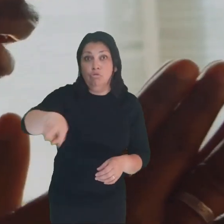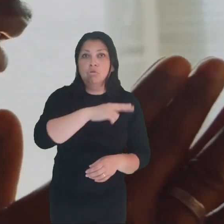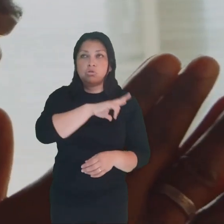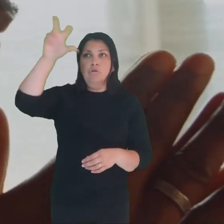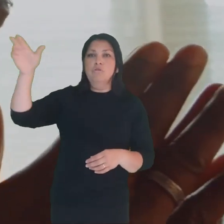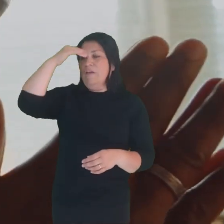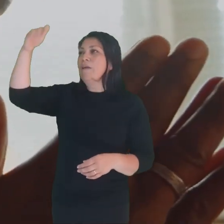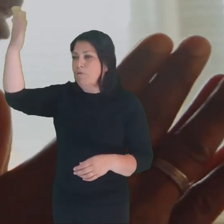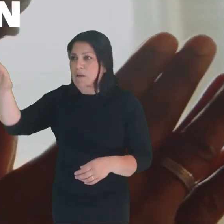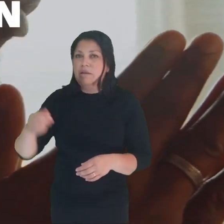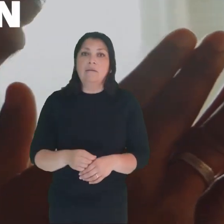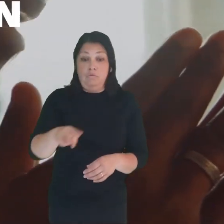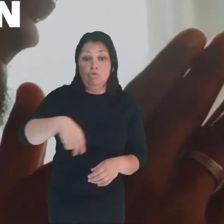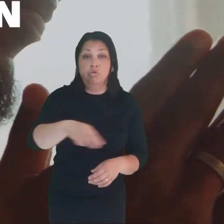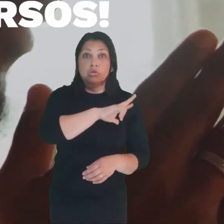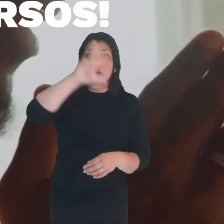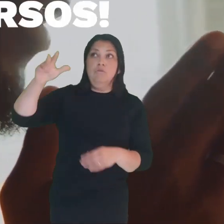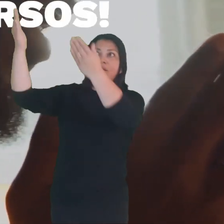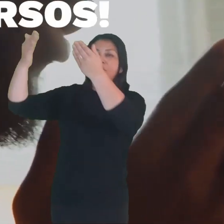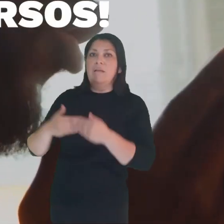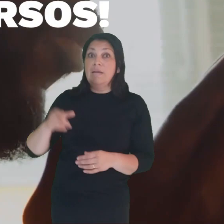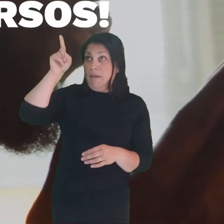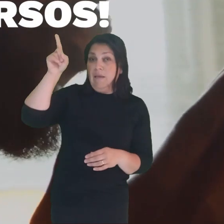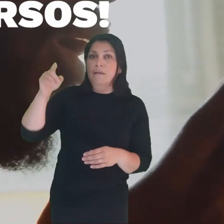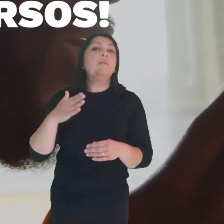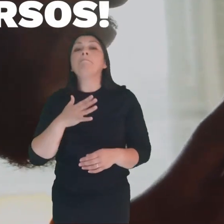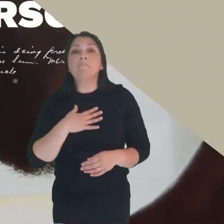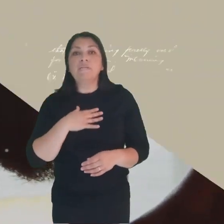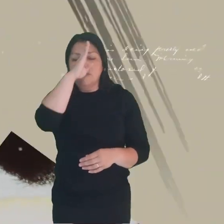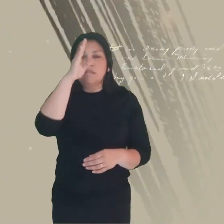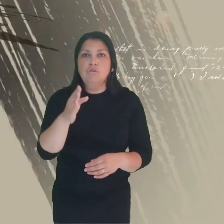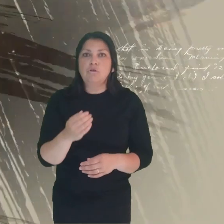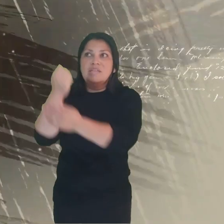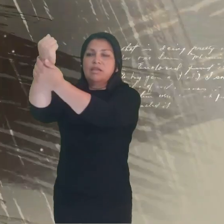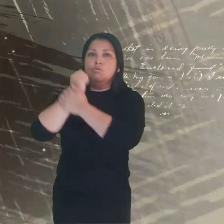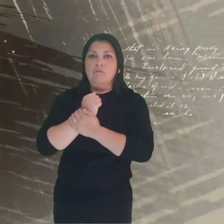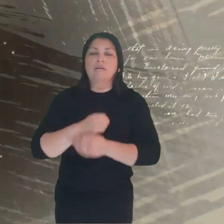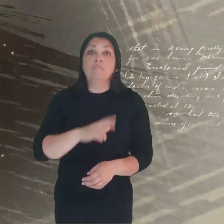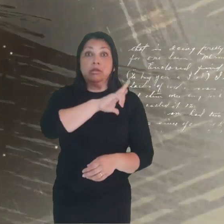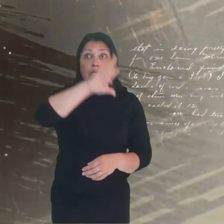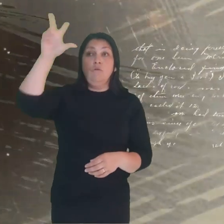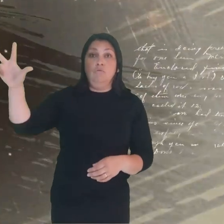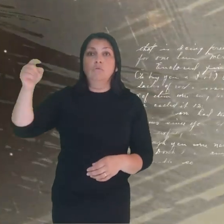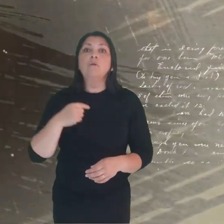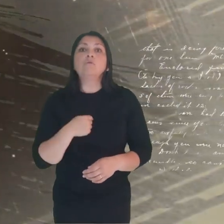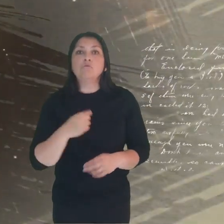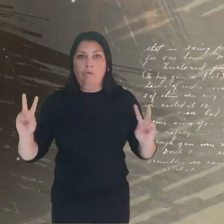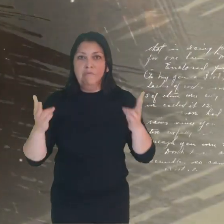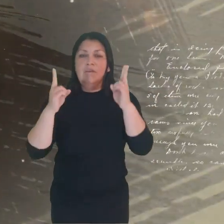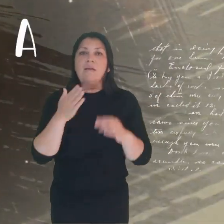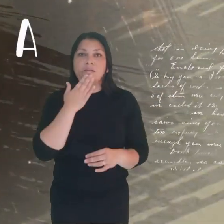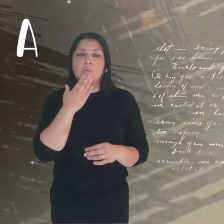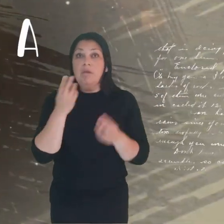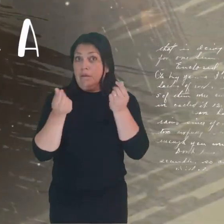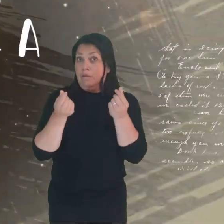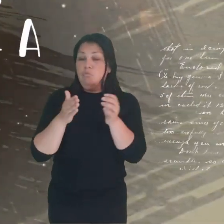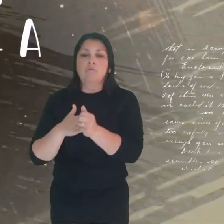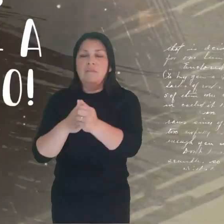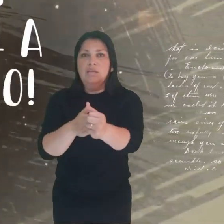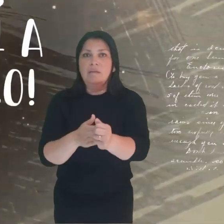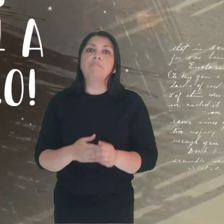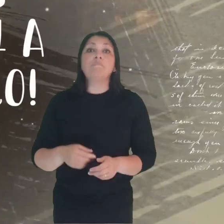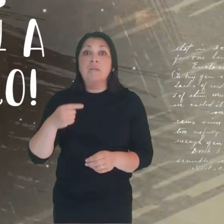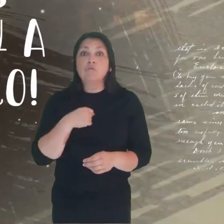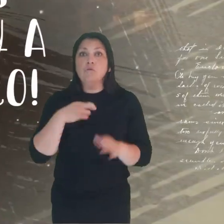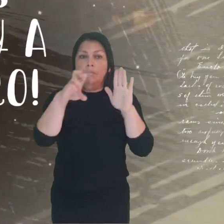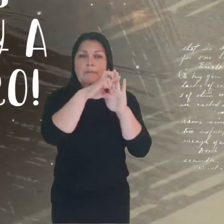nuestras decisiones de vida y de la gestión de nuestros recursos. Pongamos nuestros deseos en último lugar y a Dios